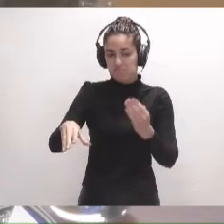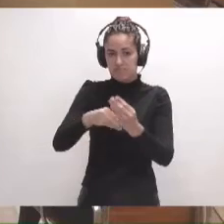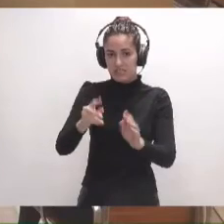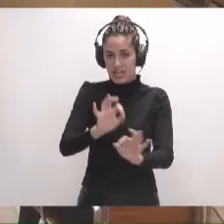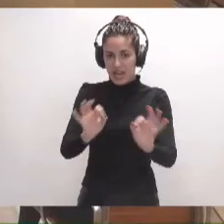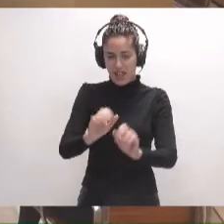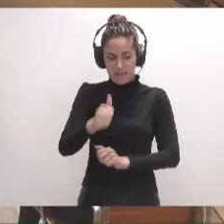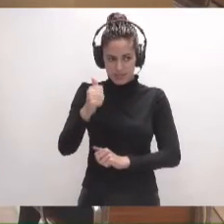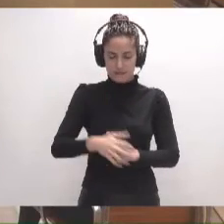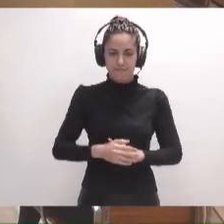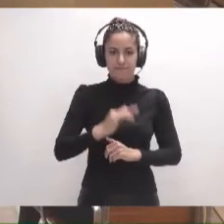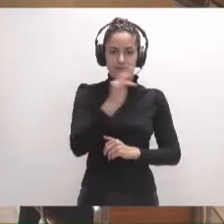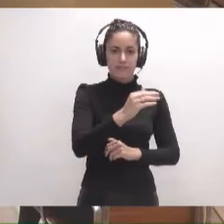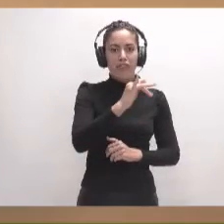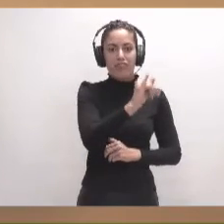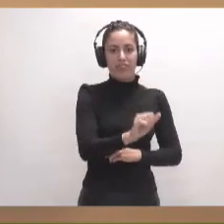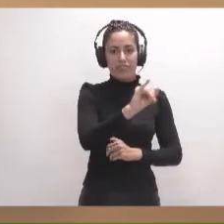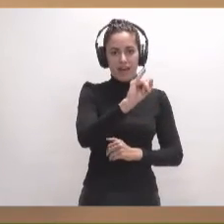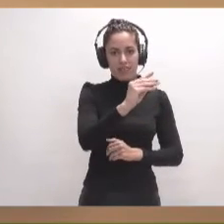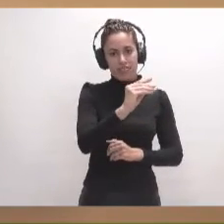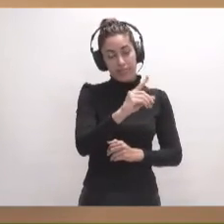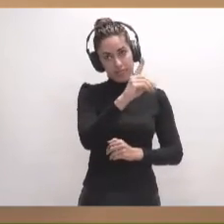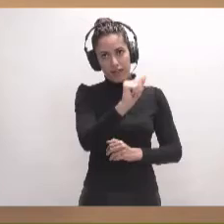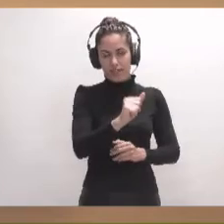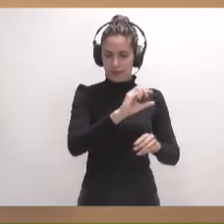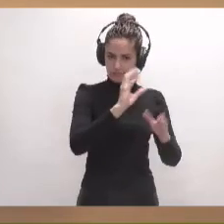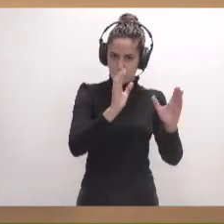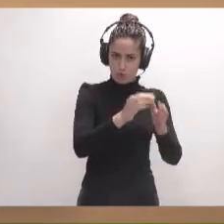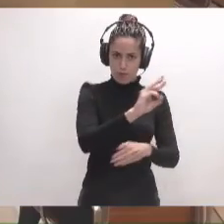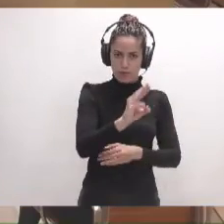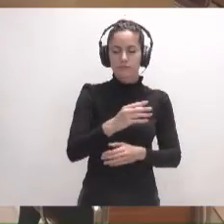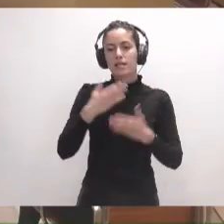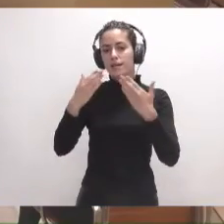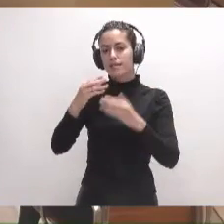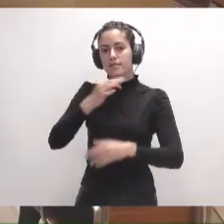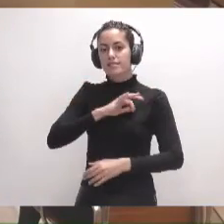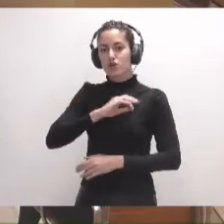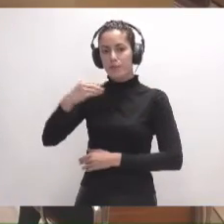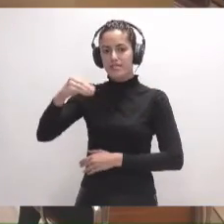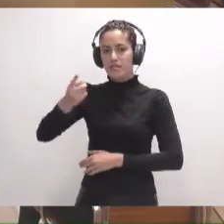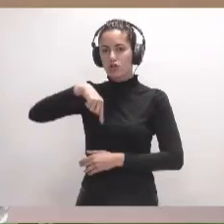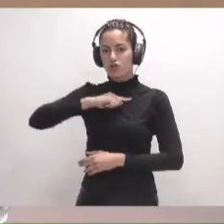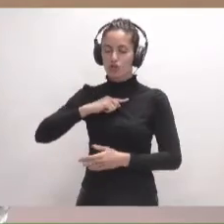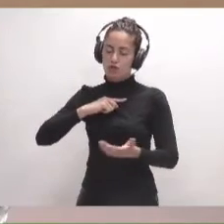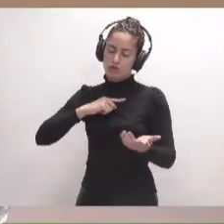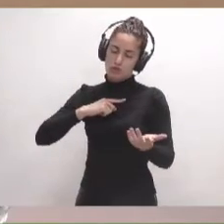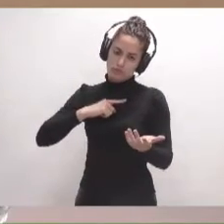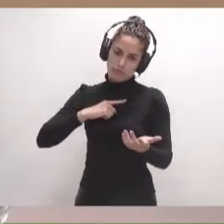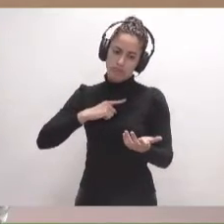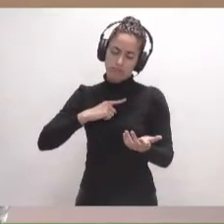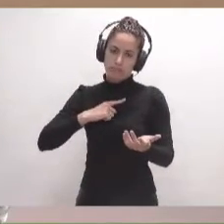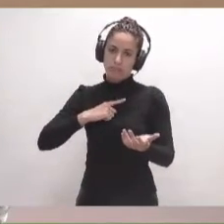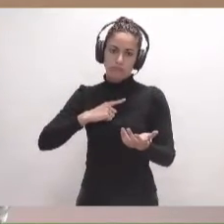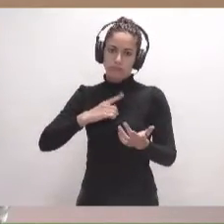muchísimas gracias. Tiene la palabra doña Zayda, Grupo Popular. Muchísimas gracias, señor presidente. Nosotros reiteramos nuestra